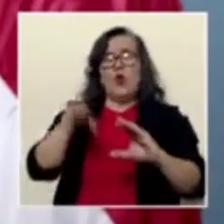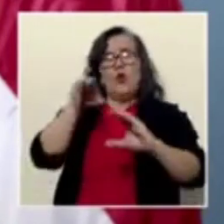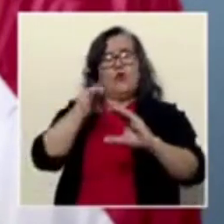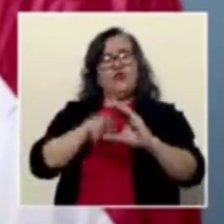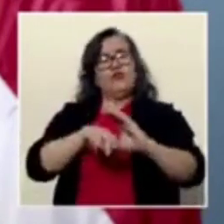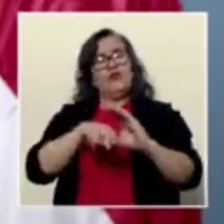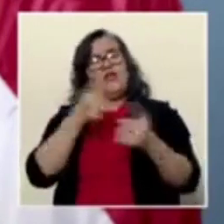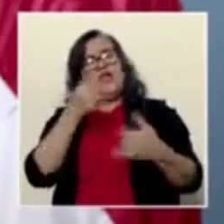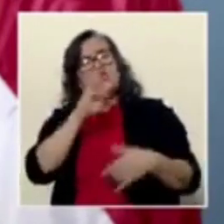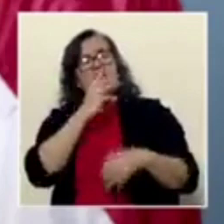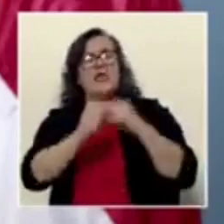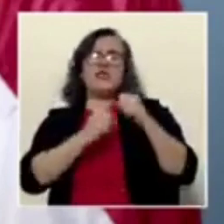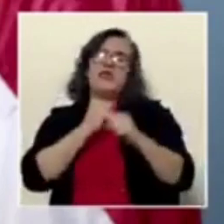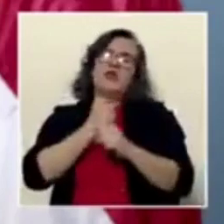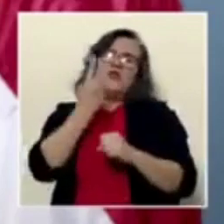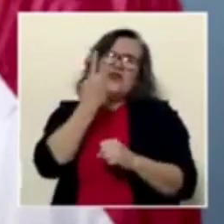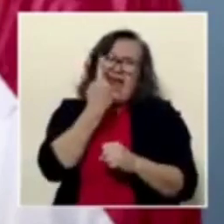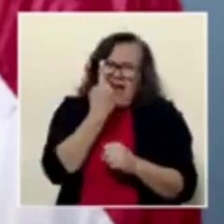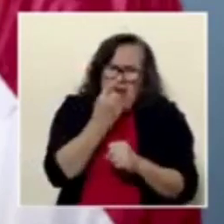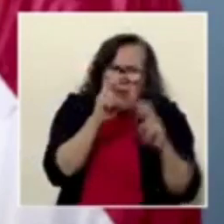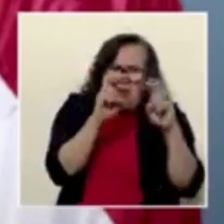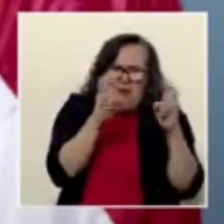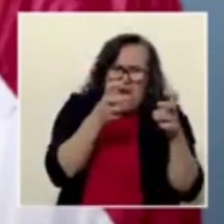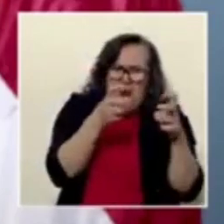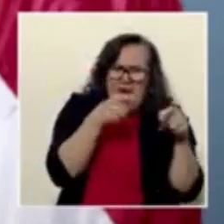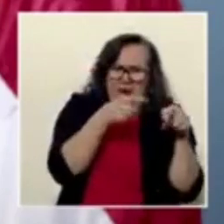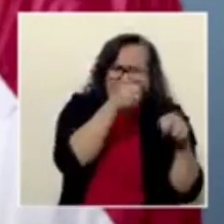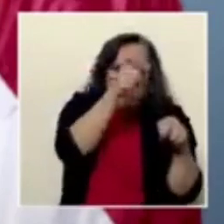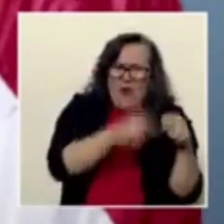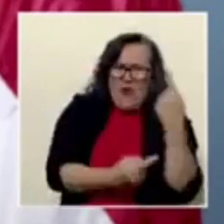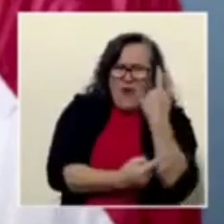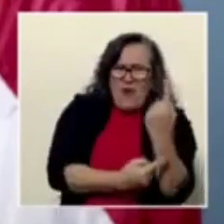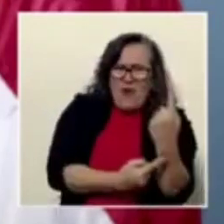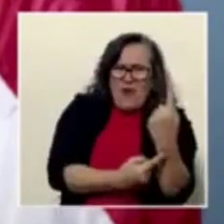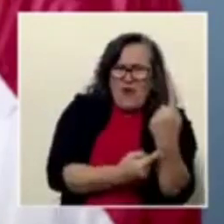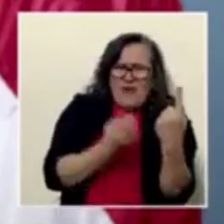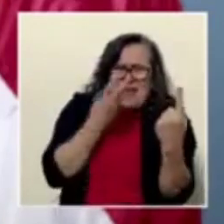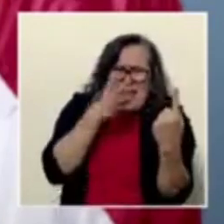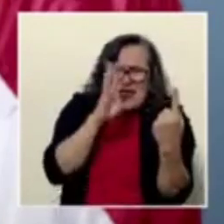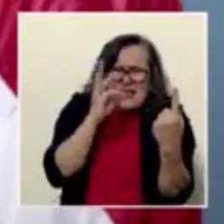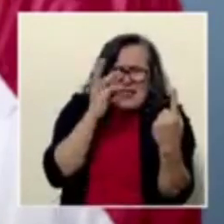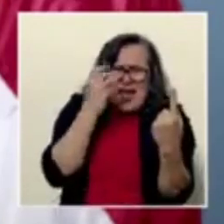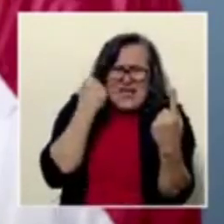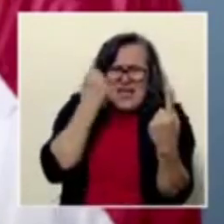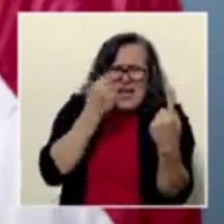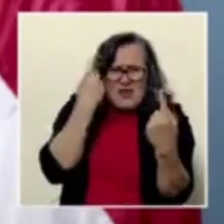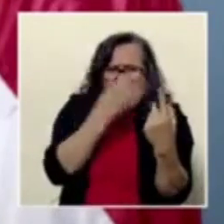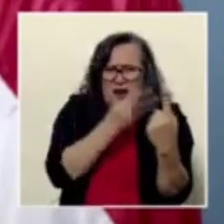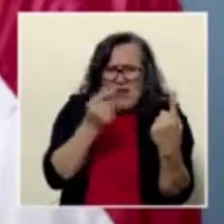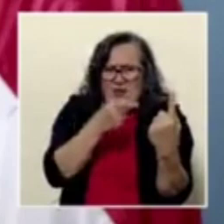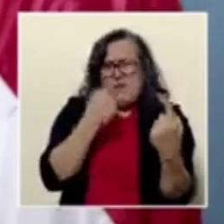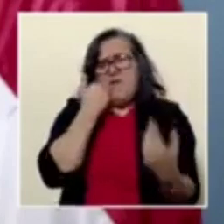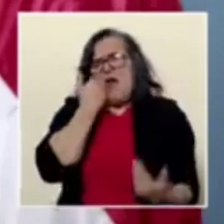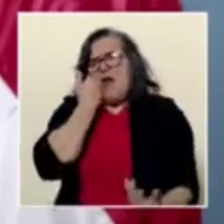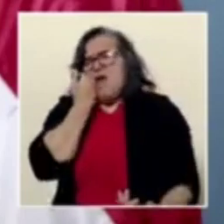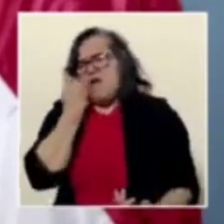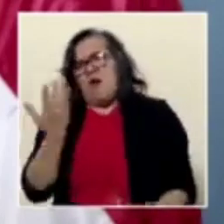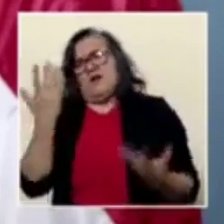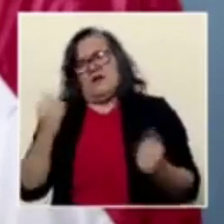caso, debería dar vergüenza eso independientemente, 16 años, 16 ah no, es que yo,